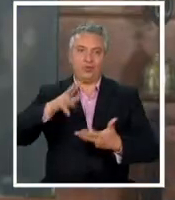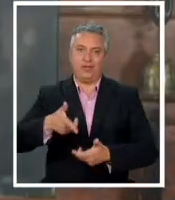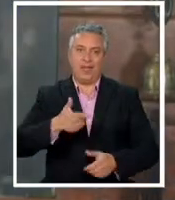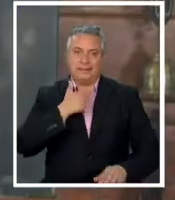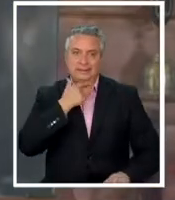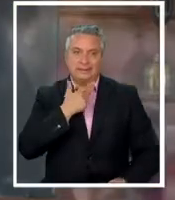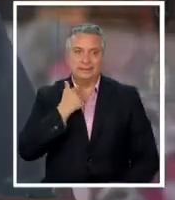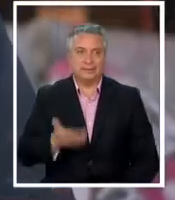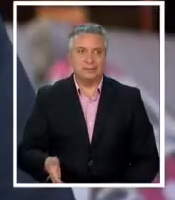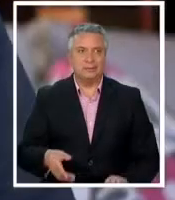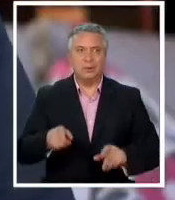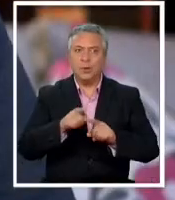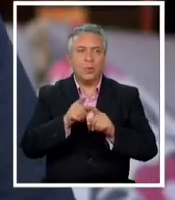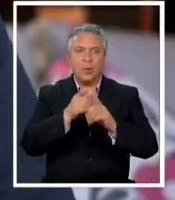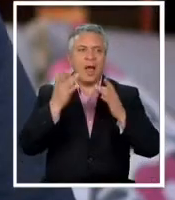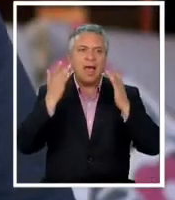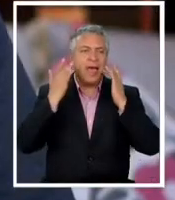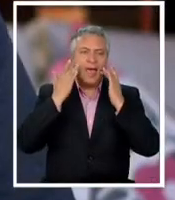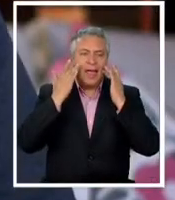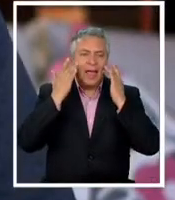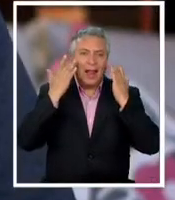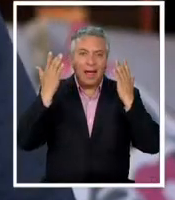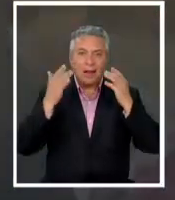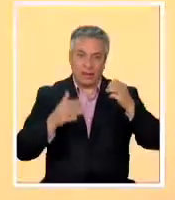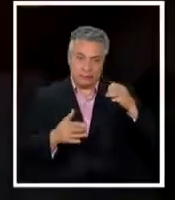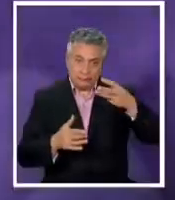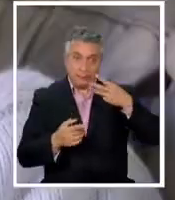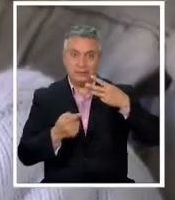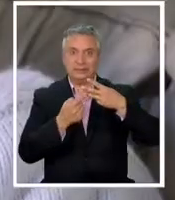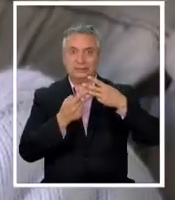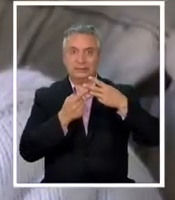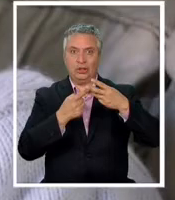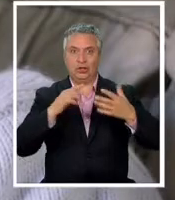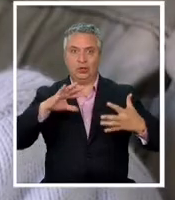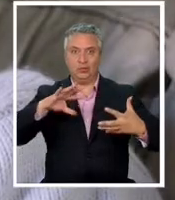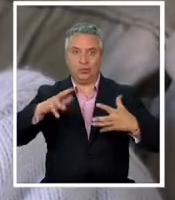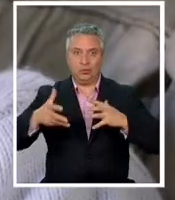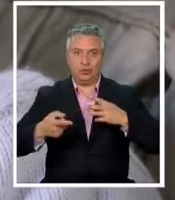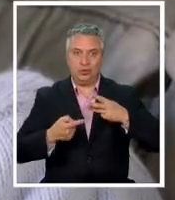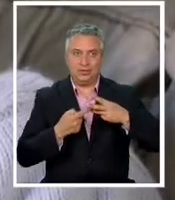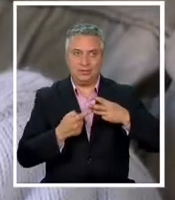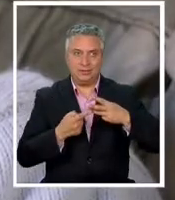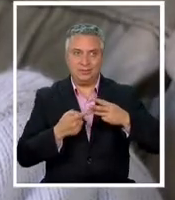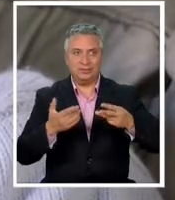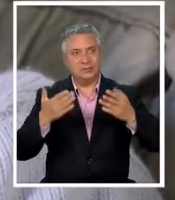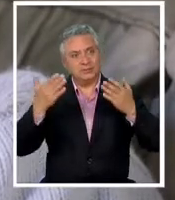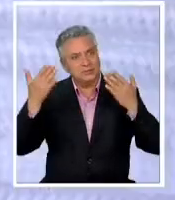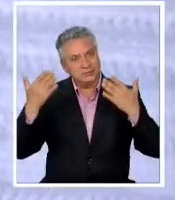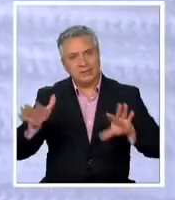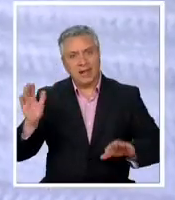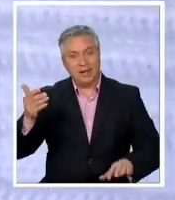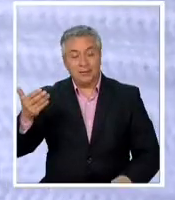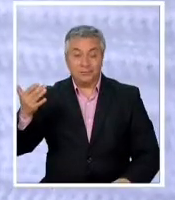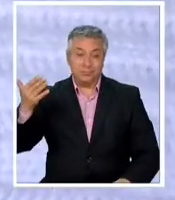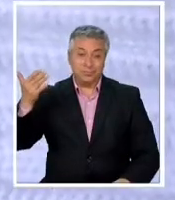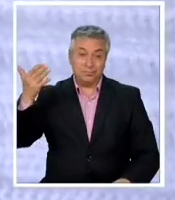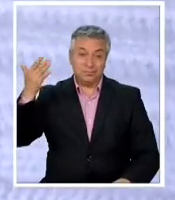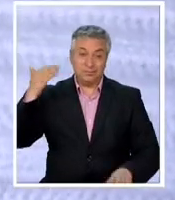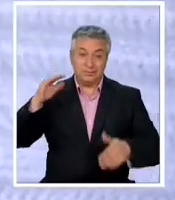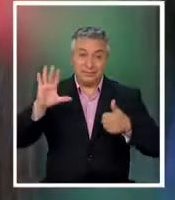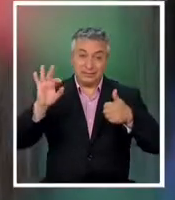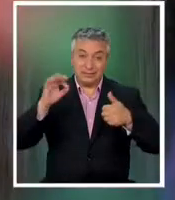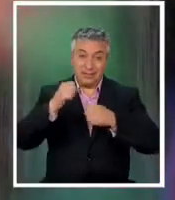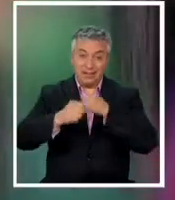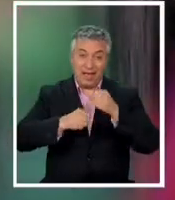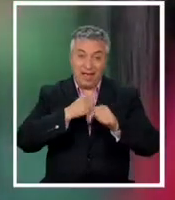es una alegría ser tercero del mundial que han pasado ya 60